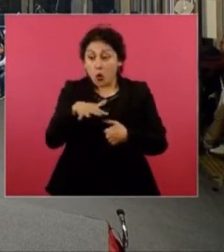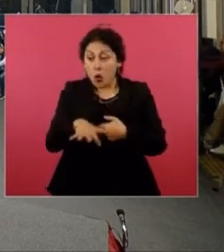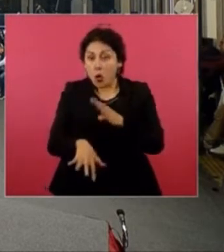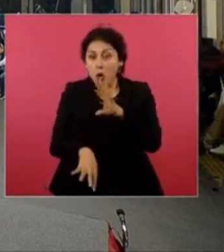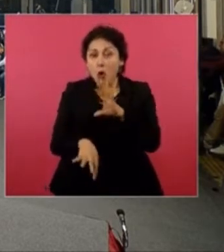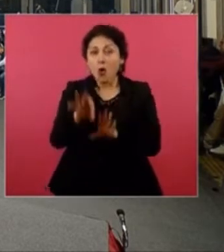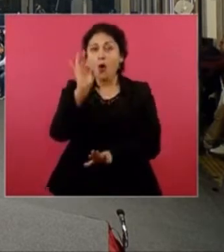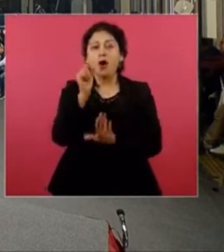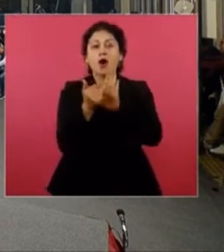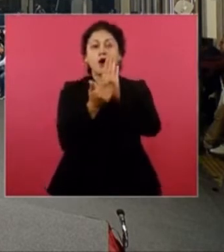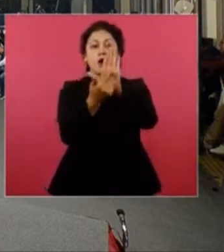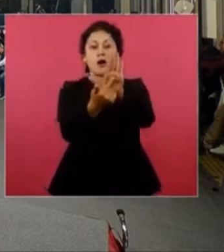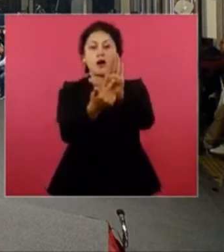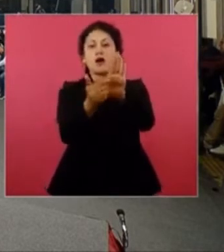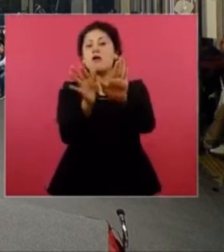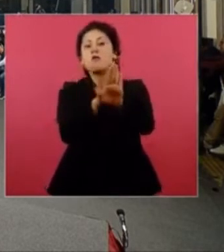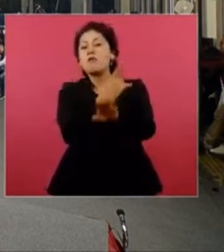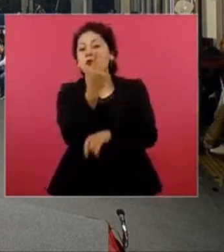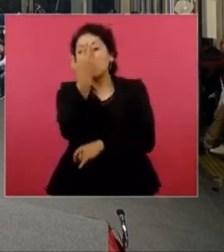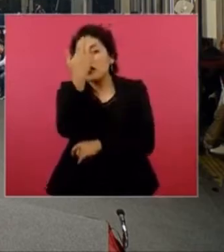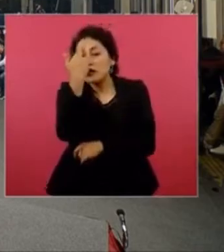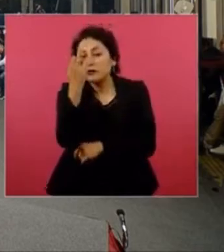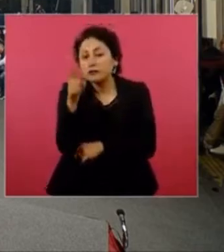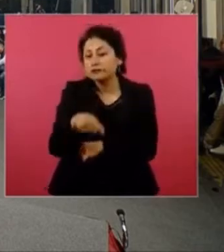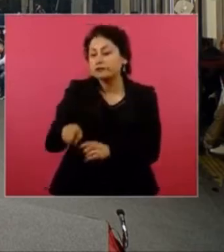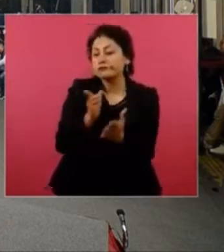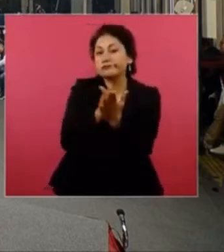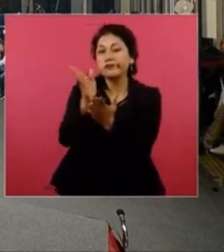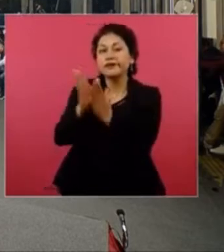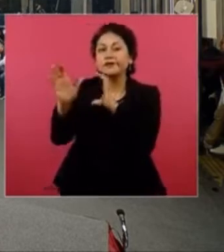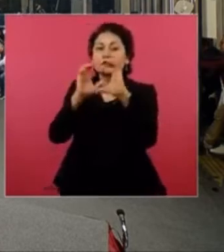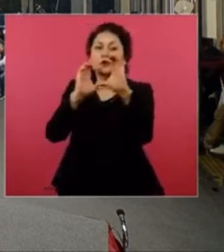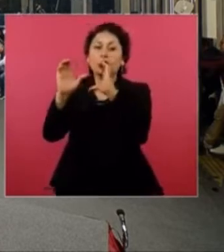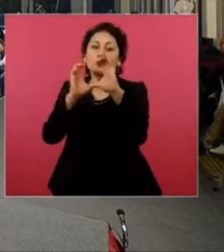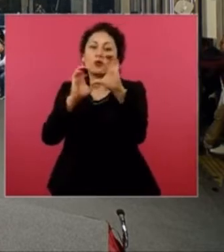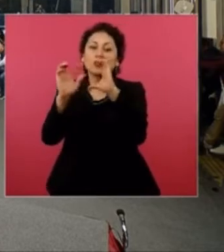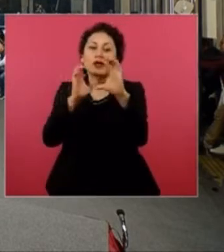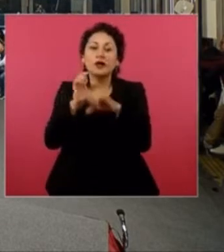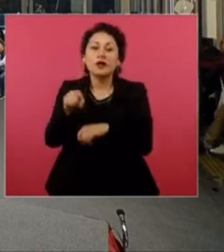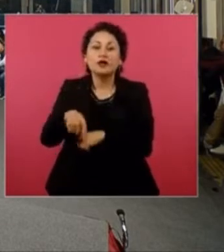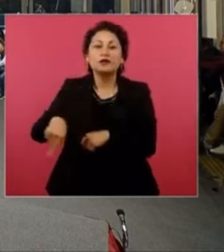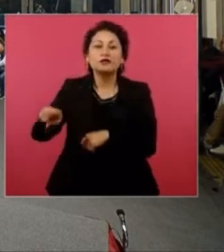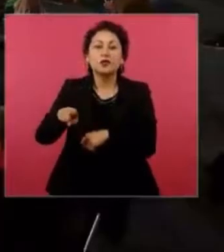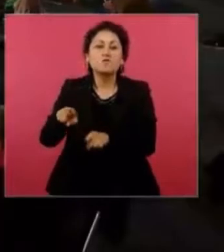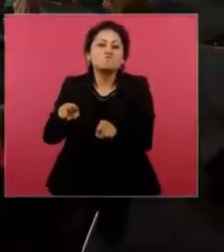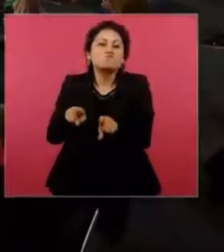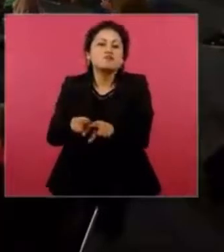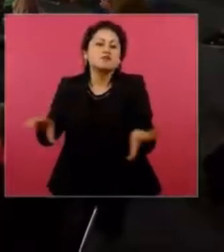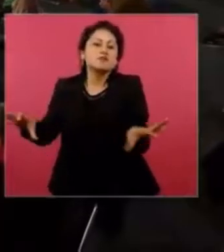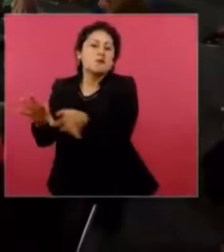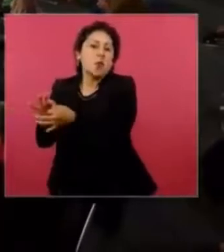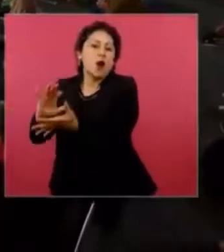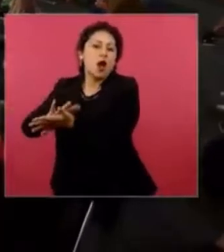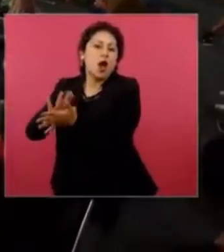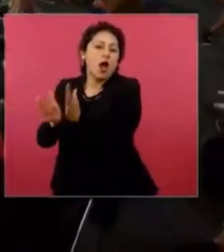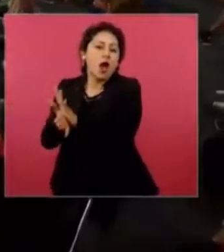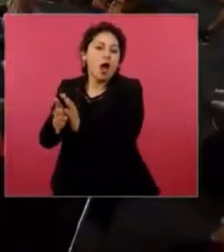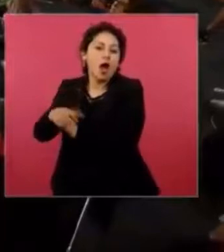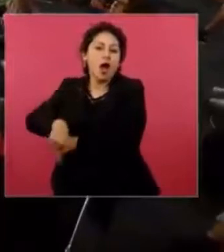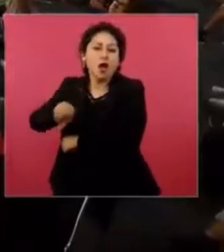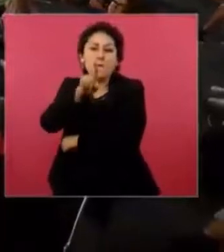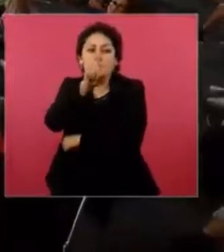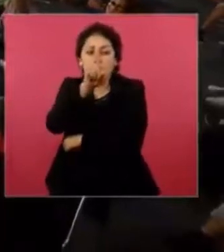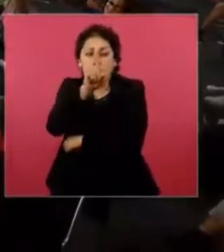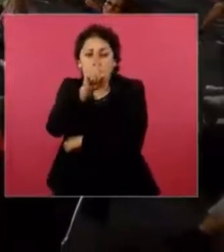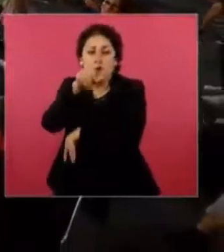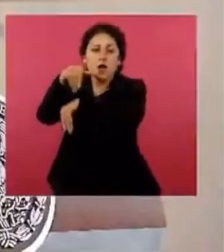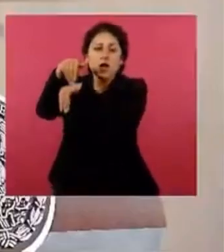La mayoría de los medios de información son medios de manipulación y están al